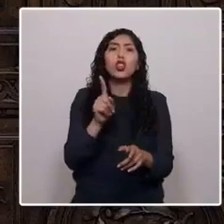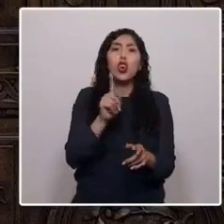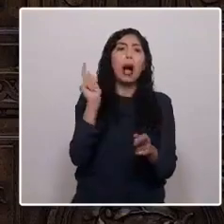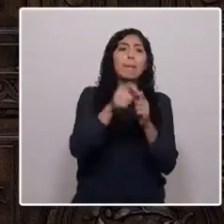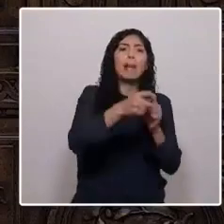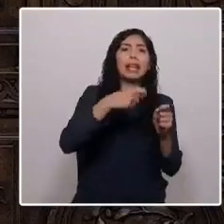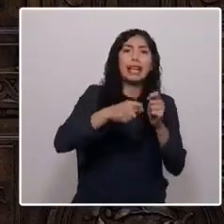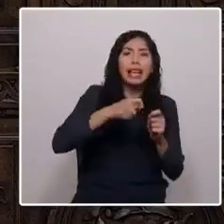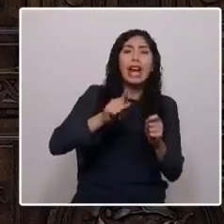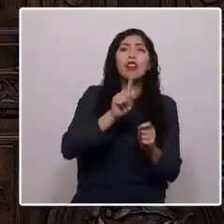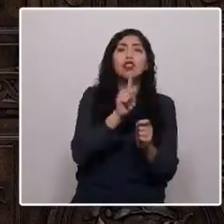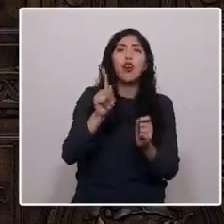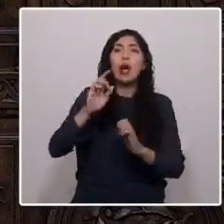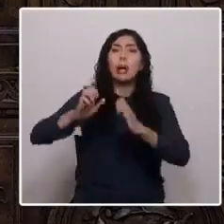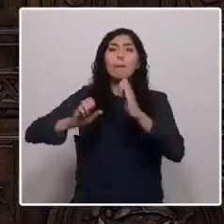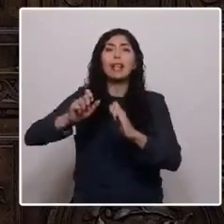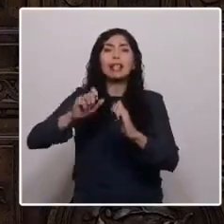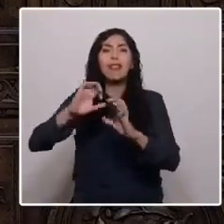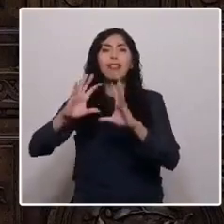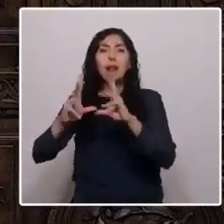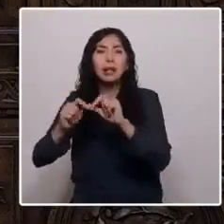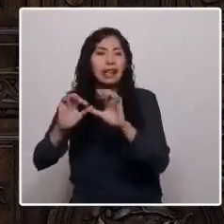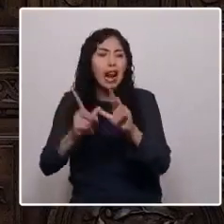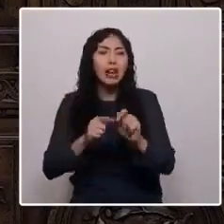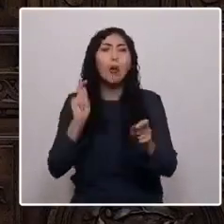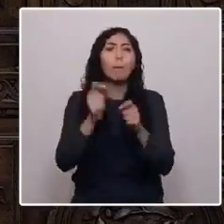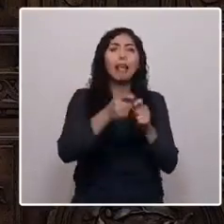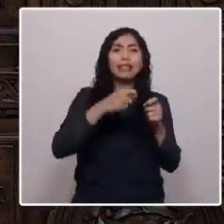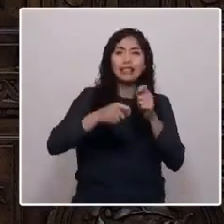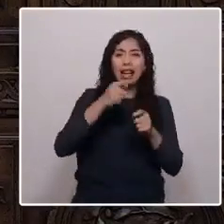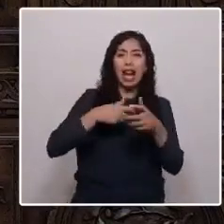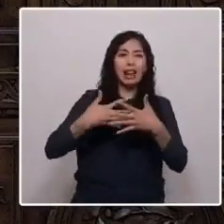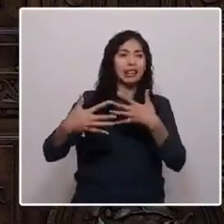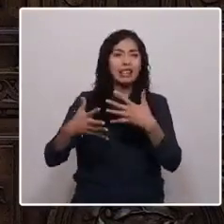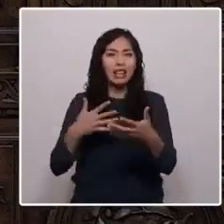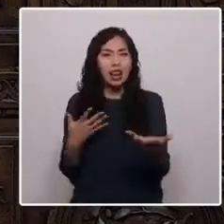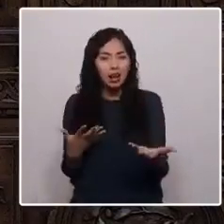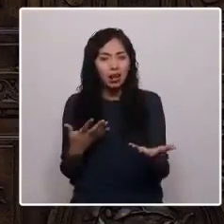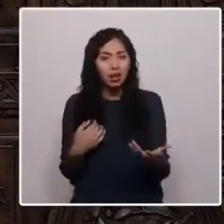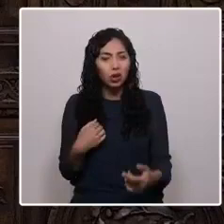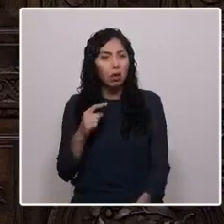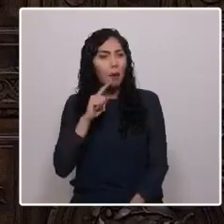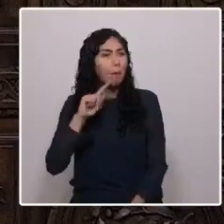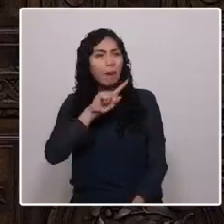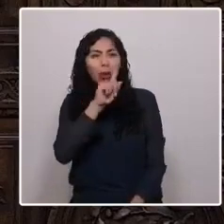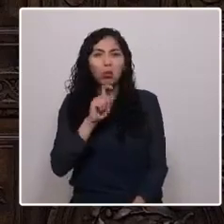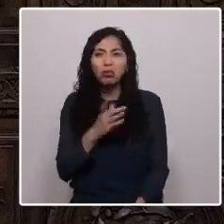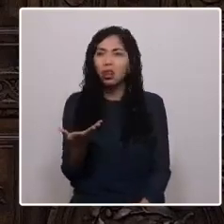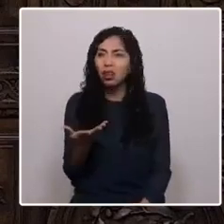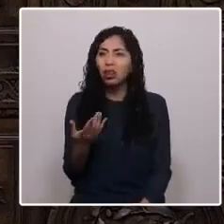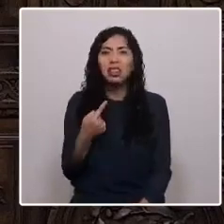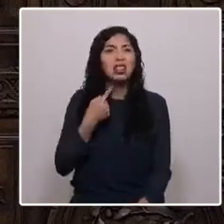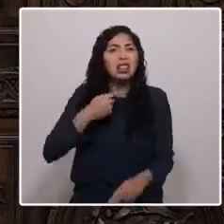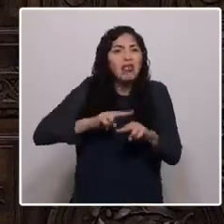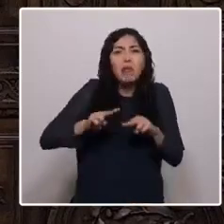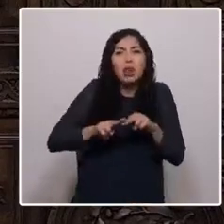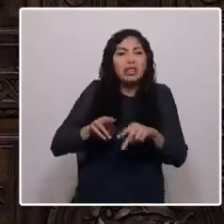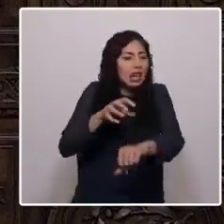familiares y sindicatos de algueros y pesca artesanal. Me pregunto, ¿y a qué nos vamos a dedicar en la región?